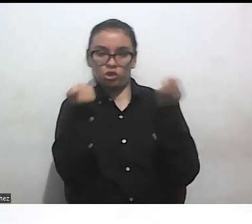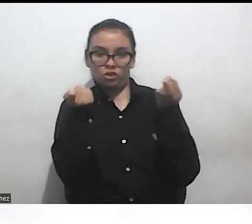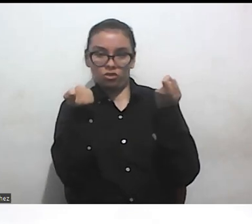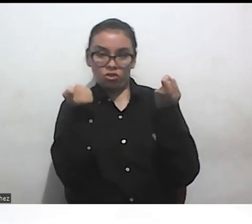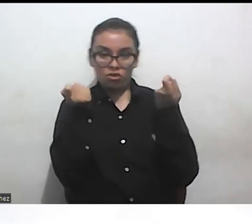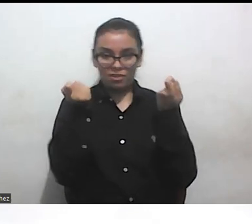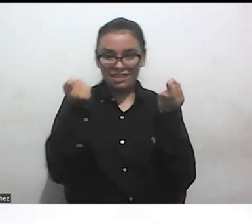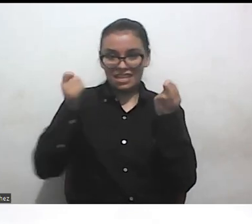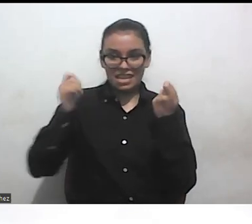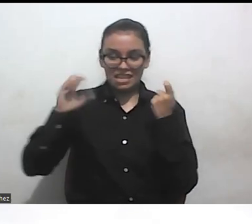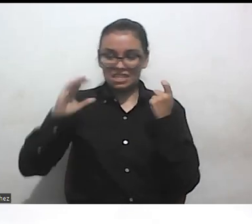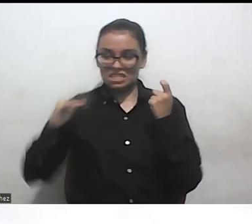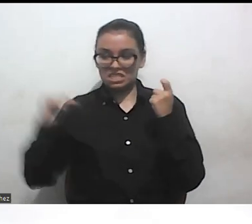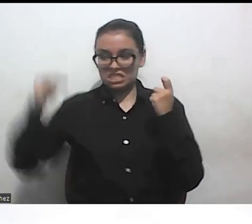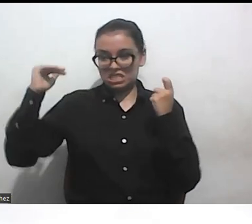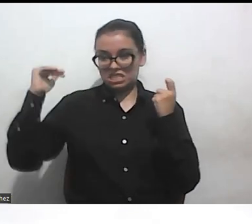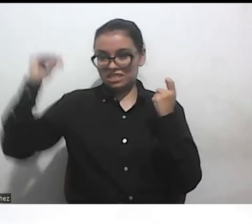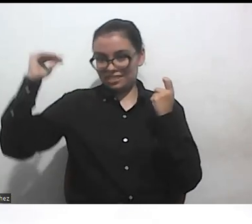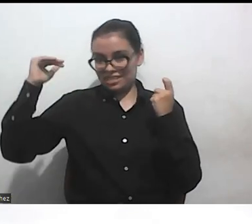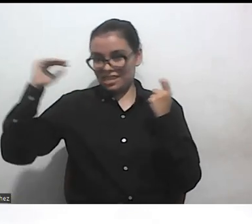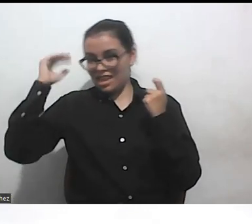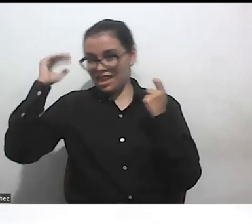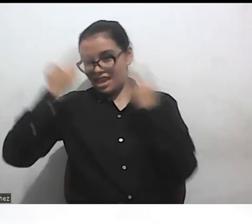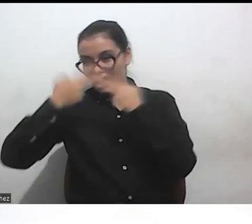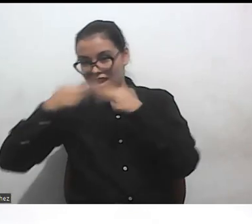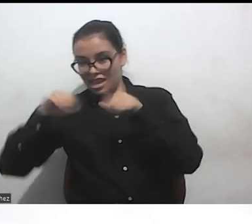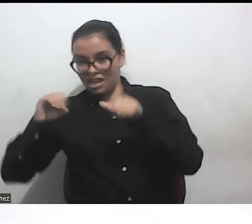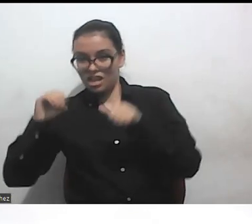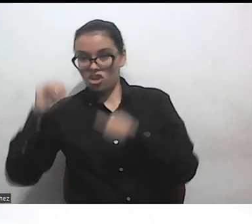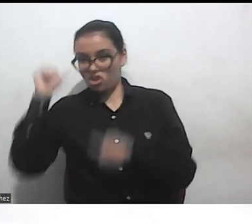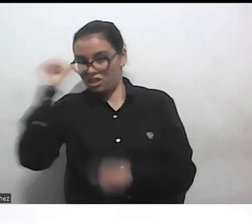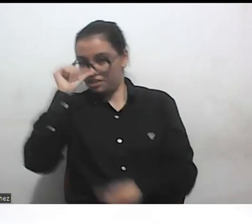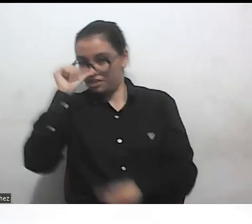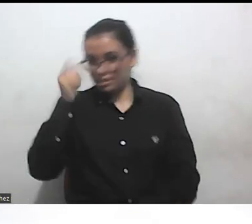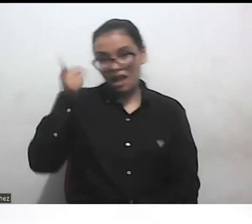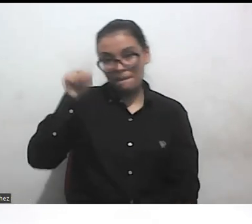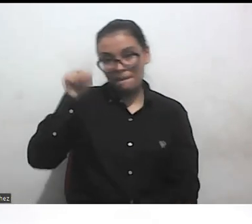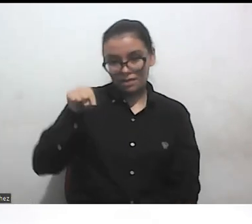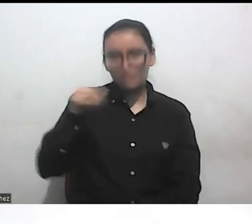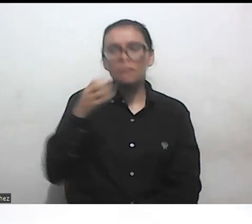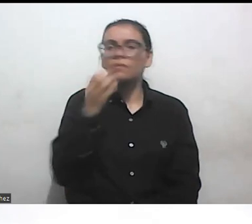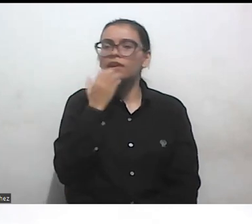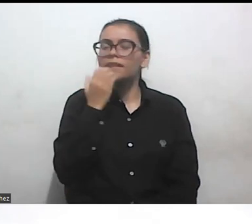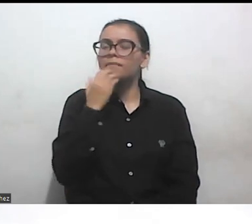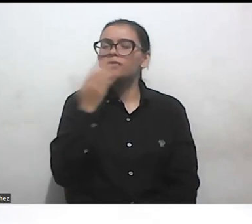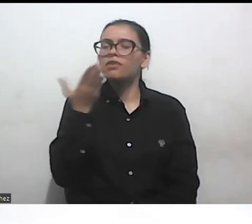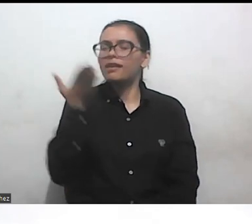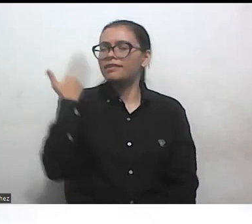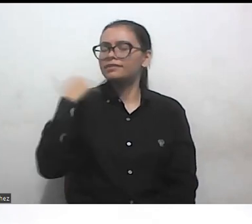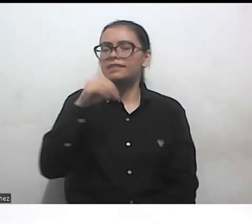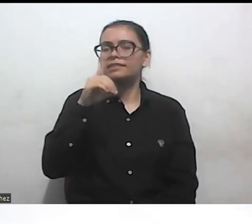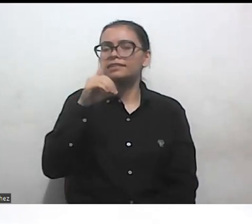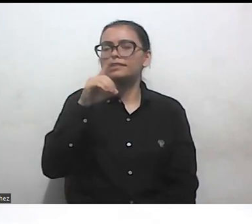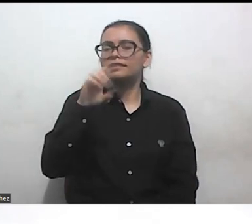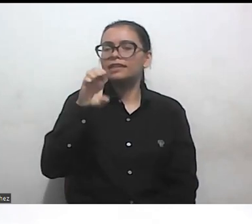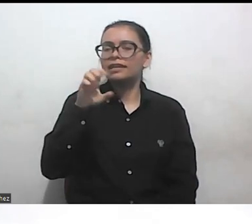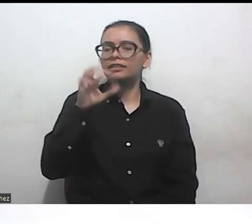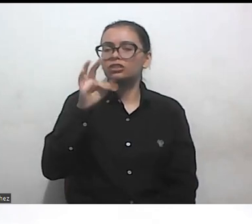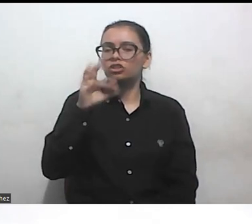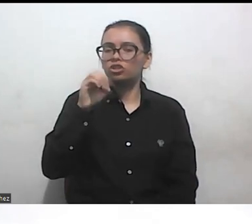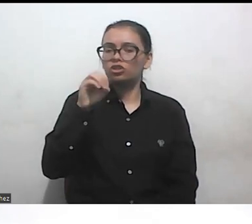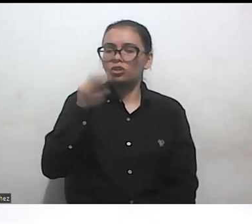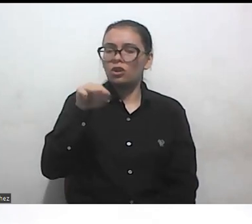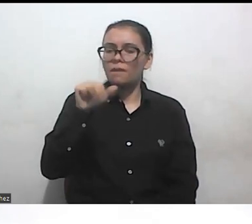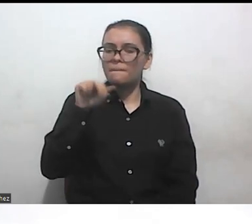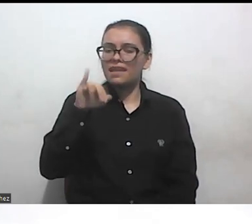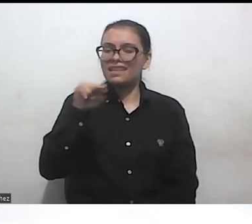hay cosas como la dreptomanía que era un diagnóstico psiquiátrico y nosotros conversamos mucho sobre